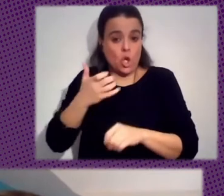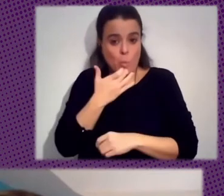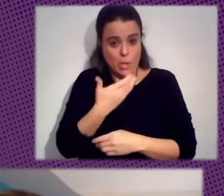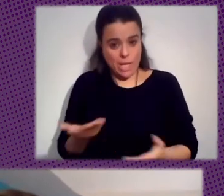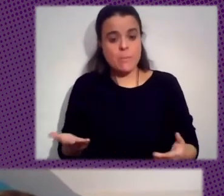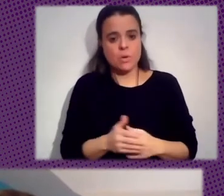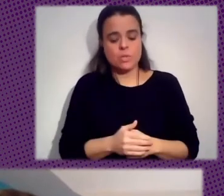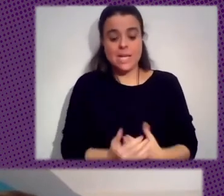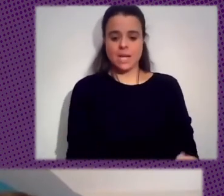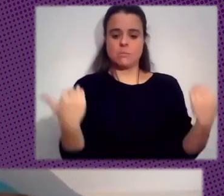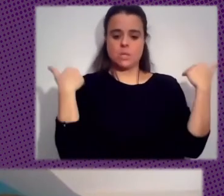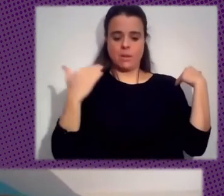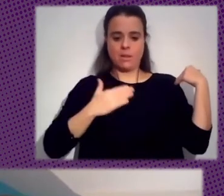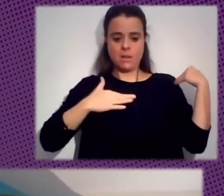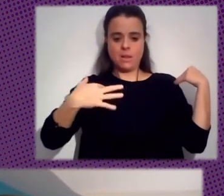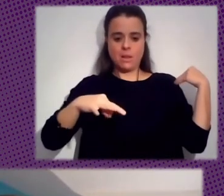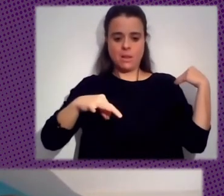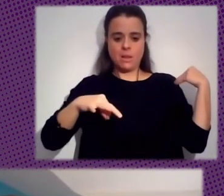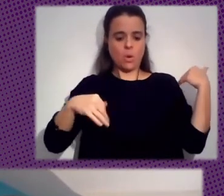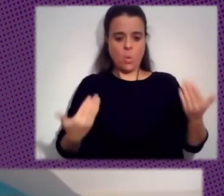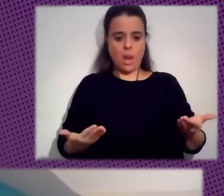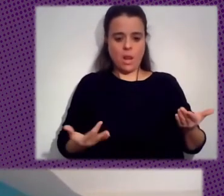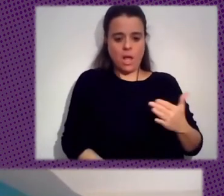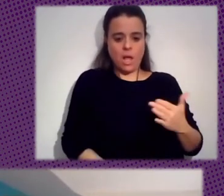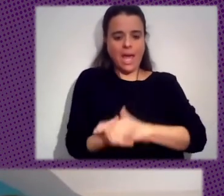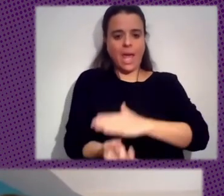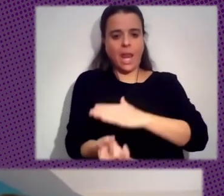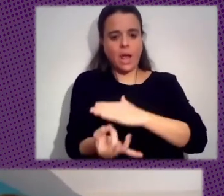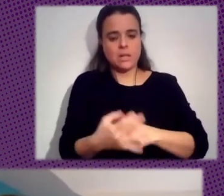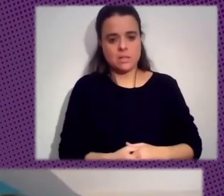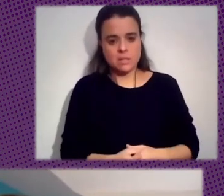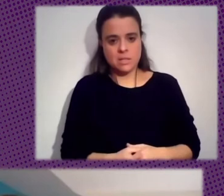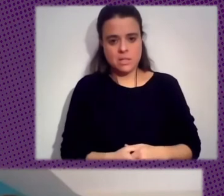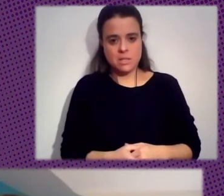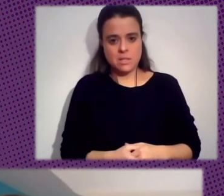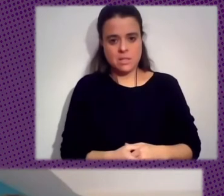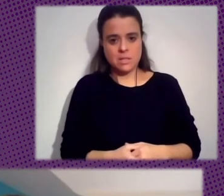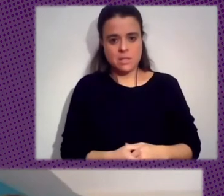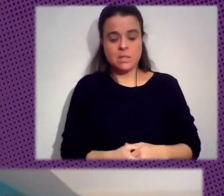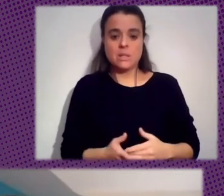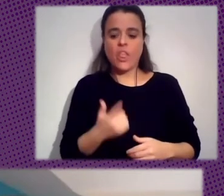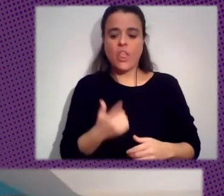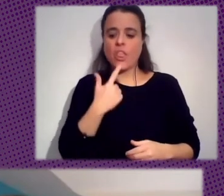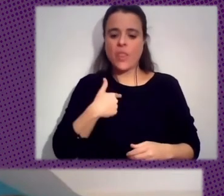Responsabilidad Entonces Es Generarlos Y Se Nos Dice También Que Eso Es Orden Y Progreso